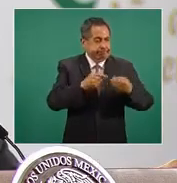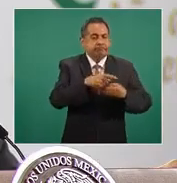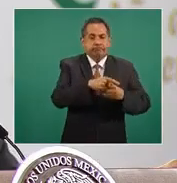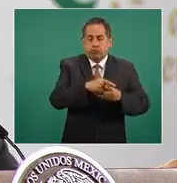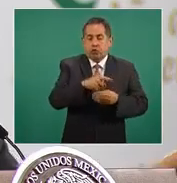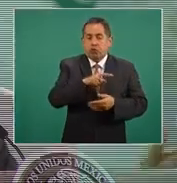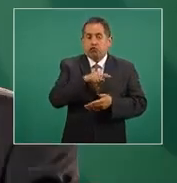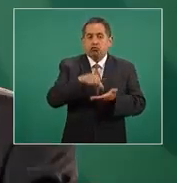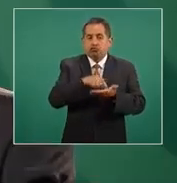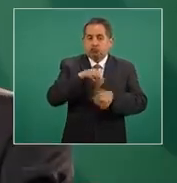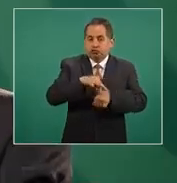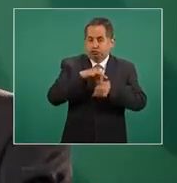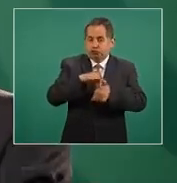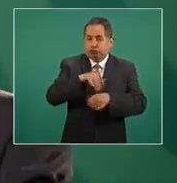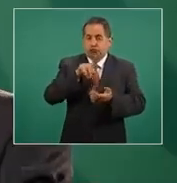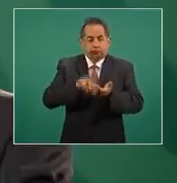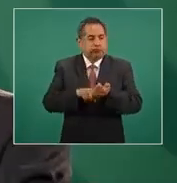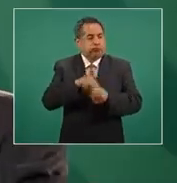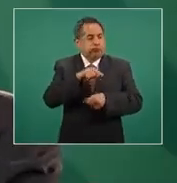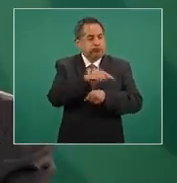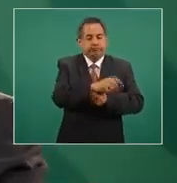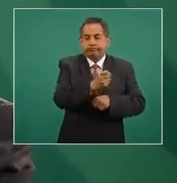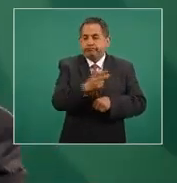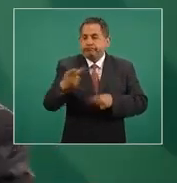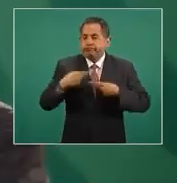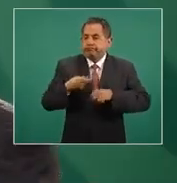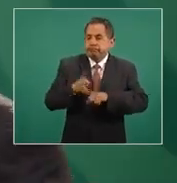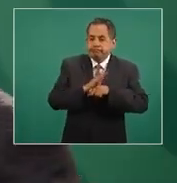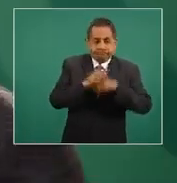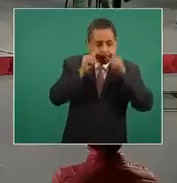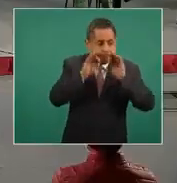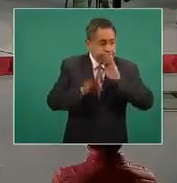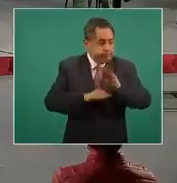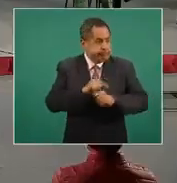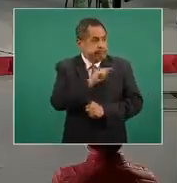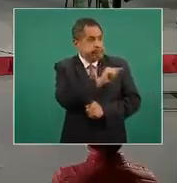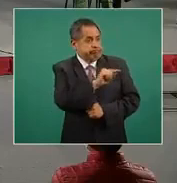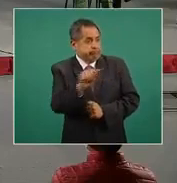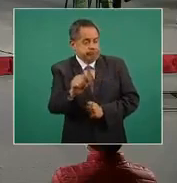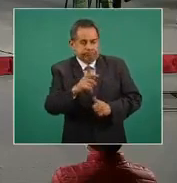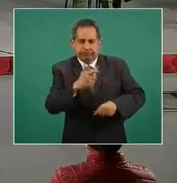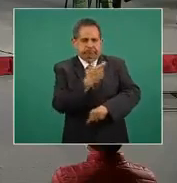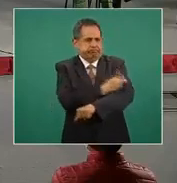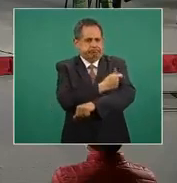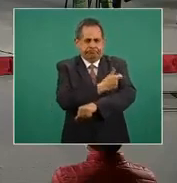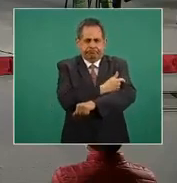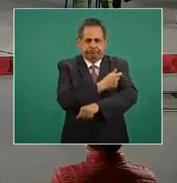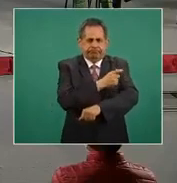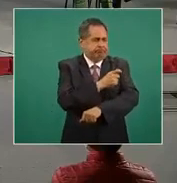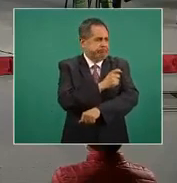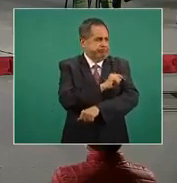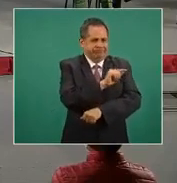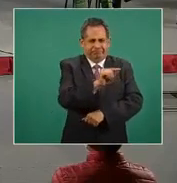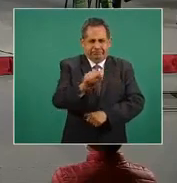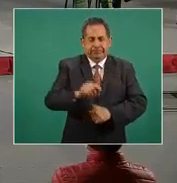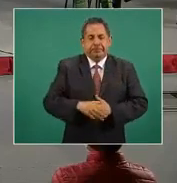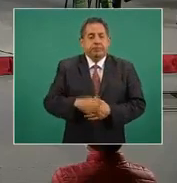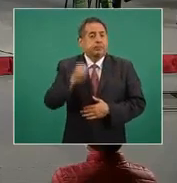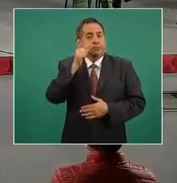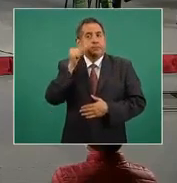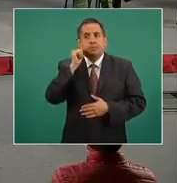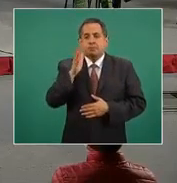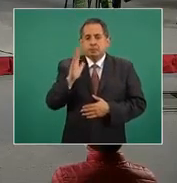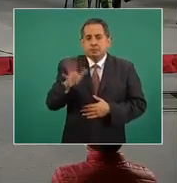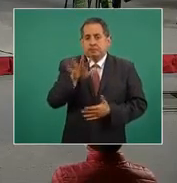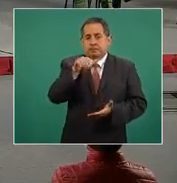Lo que vemos aquí es que ayer vacunamos cinco mil 672 personas, el promedio ha sido de seis mil